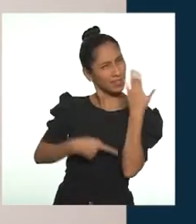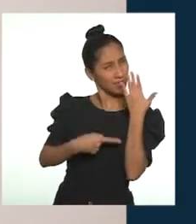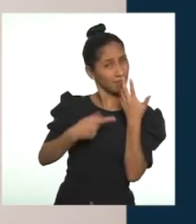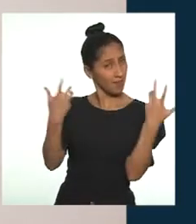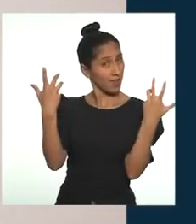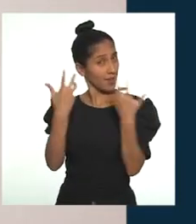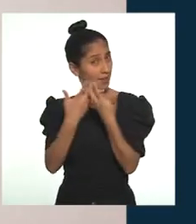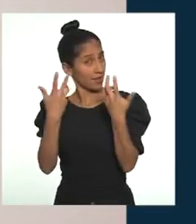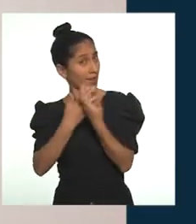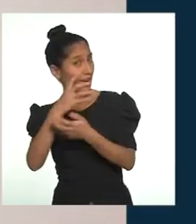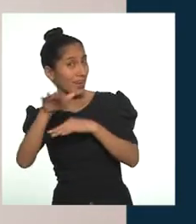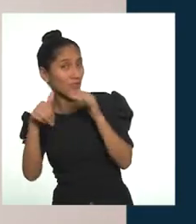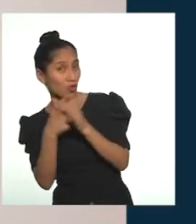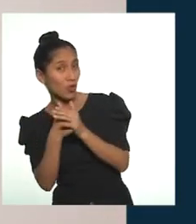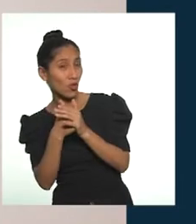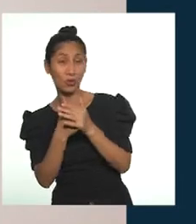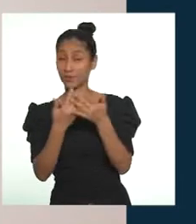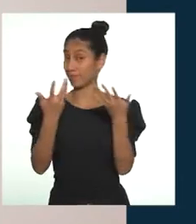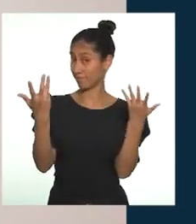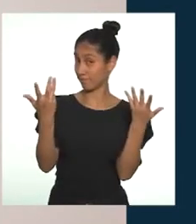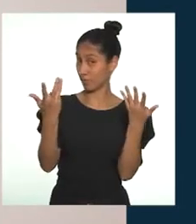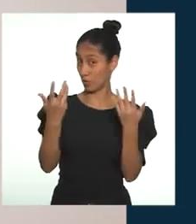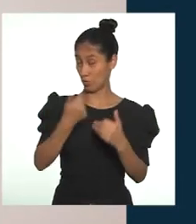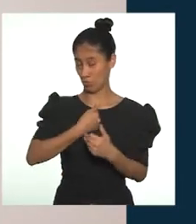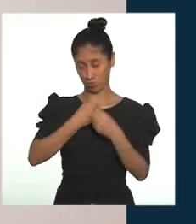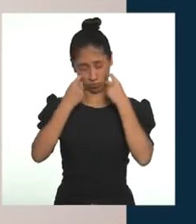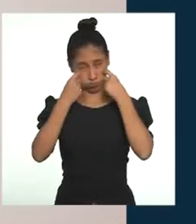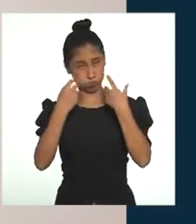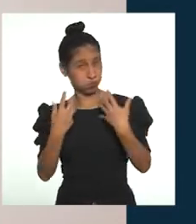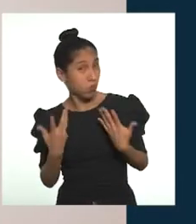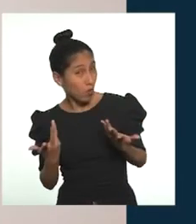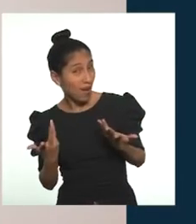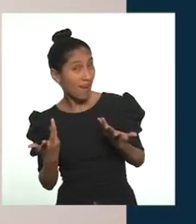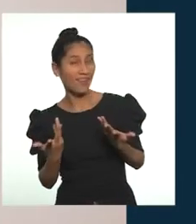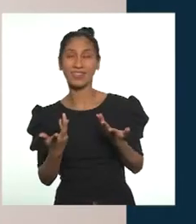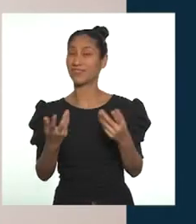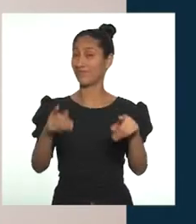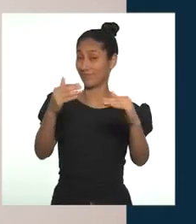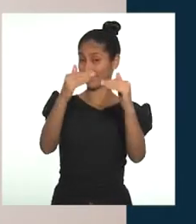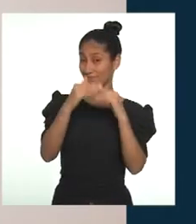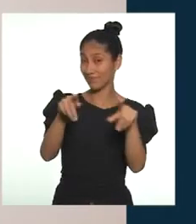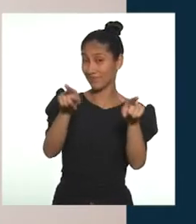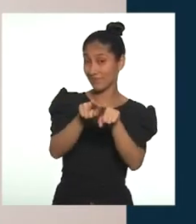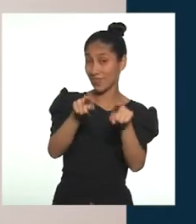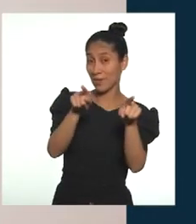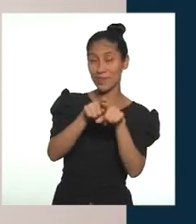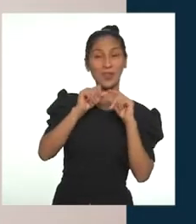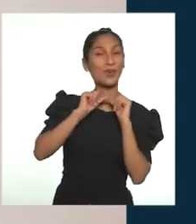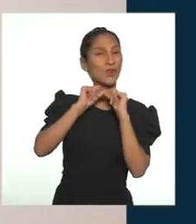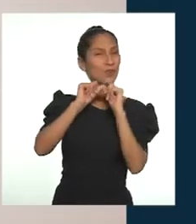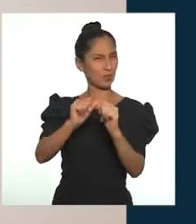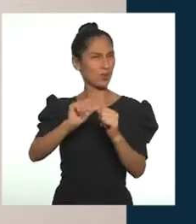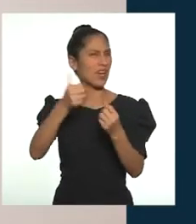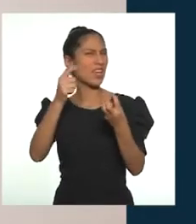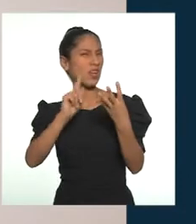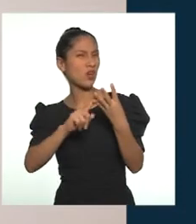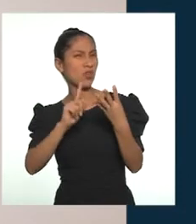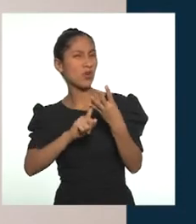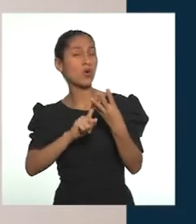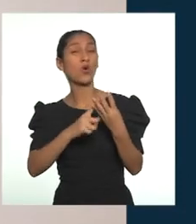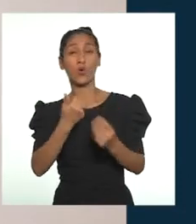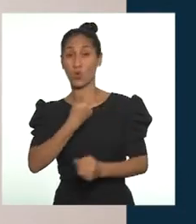coherencia todo esto? ¿No? ¿Tiene valor? Y ahí sigue el próximo paso que es el